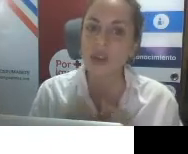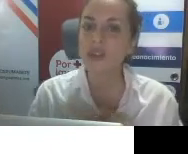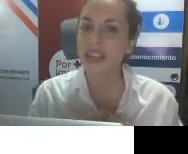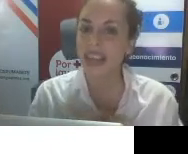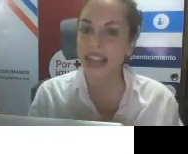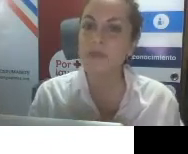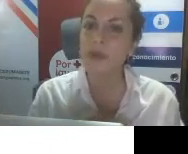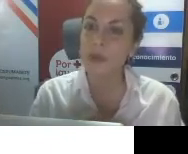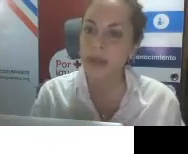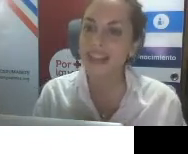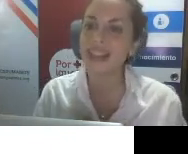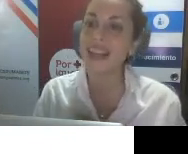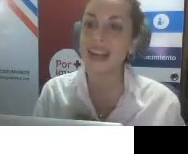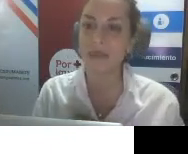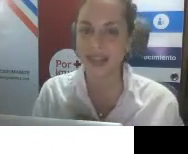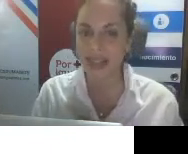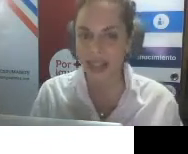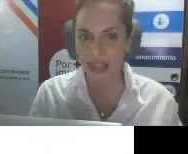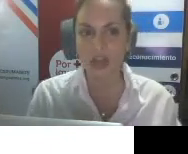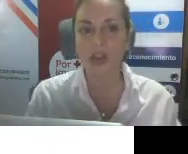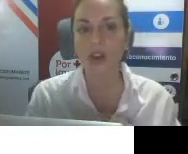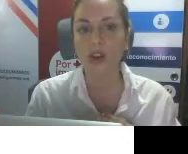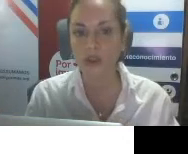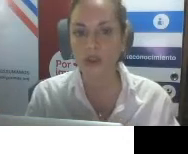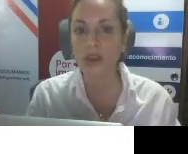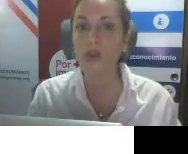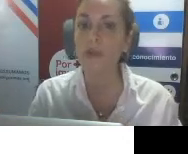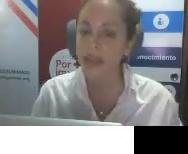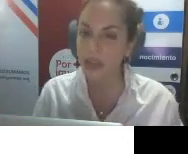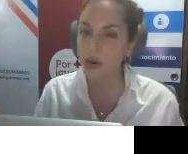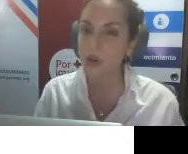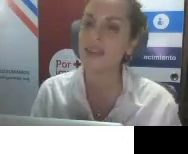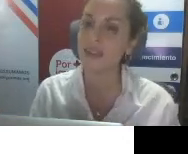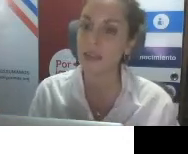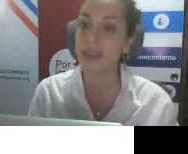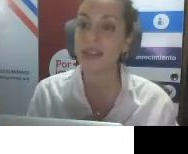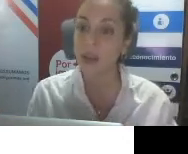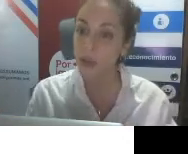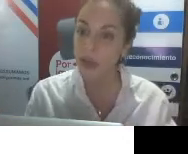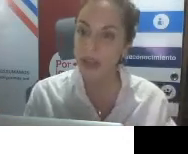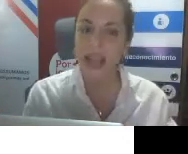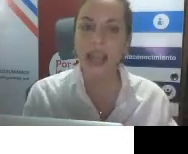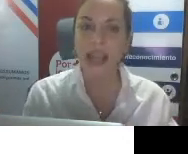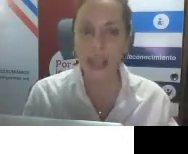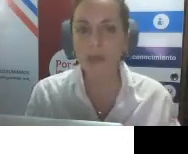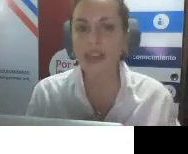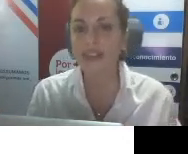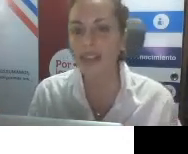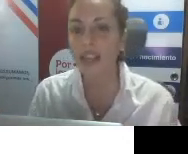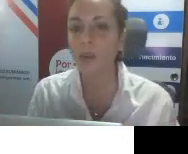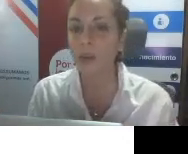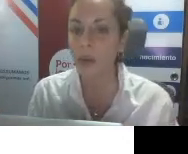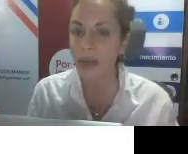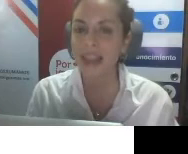decir o considerar que el problema de la discapacidad lo soluciona un médico o el sistema de salud, es como